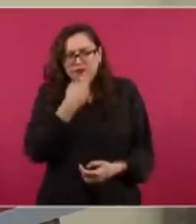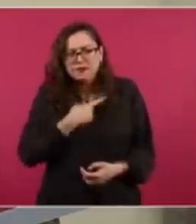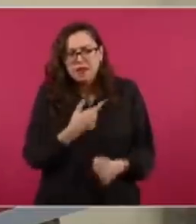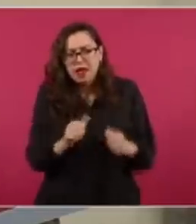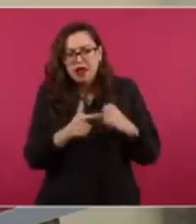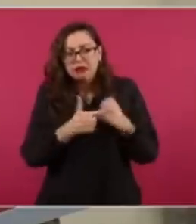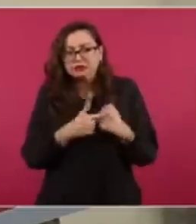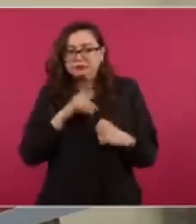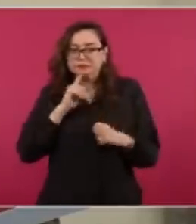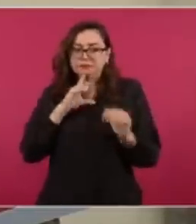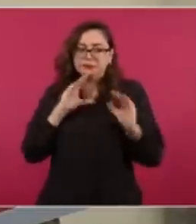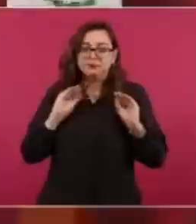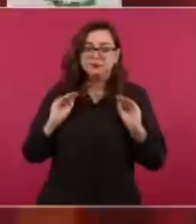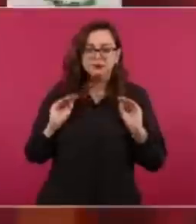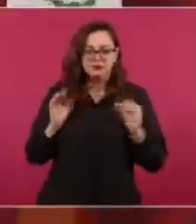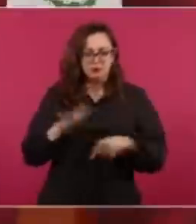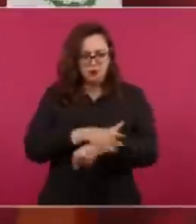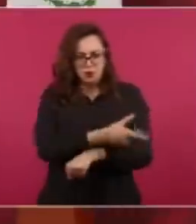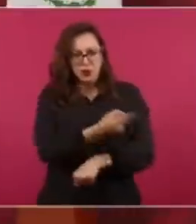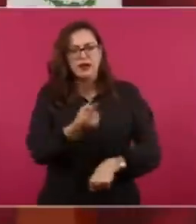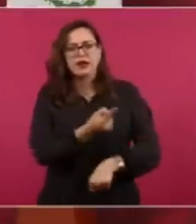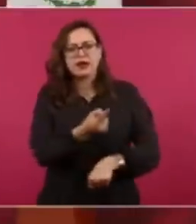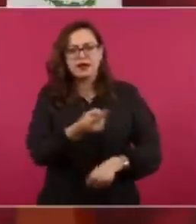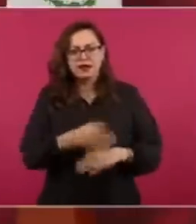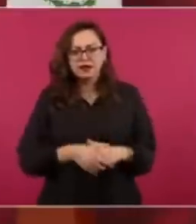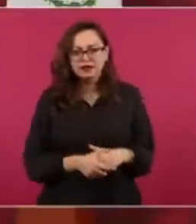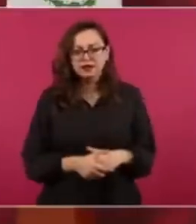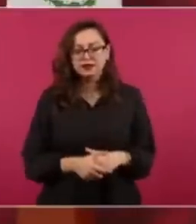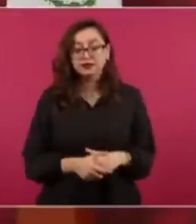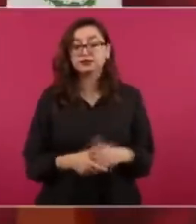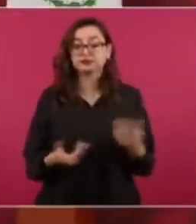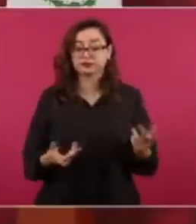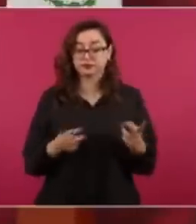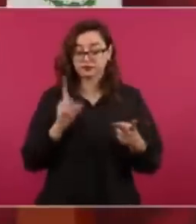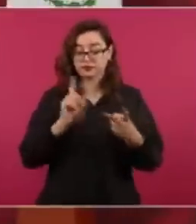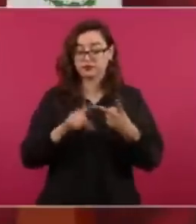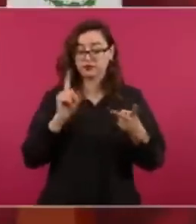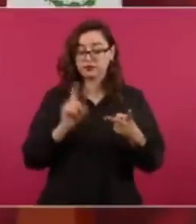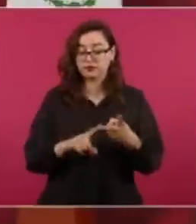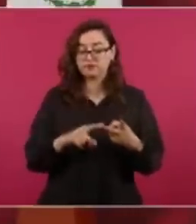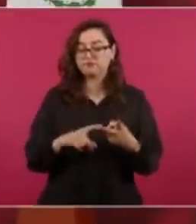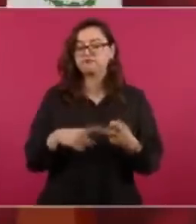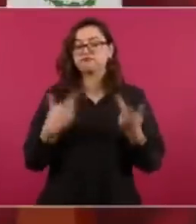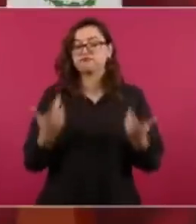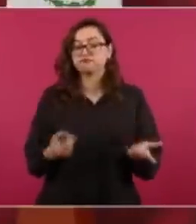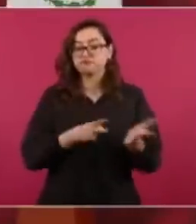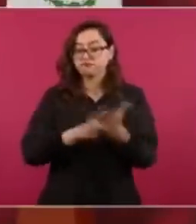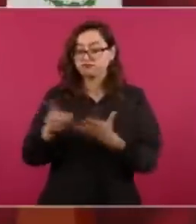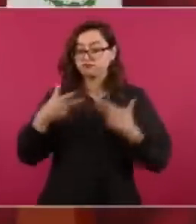y por eso decimos no somos iguales. Gracias. Gracias. Gracias. Gracias. Gracias.